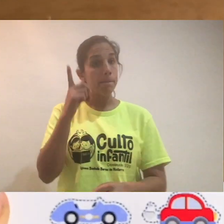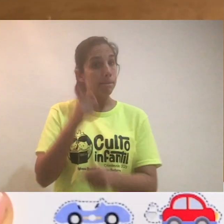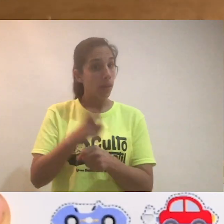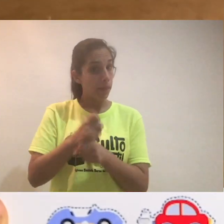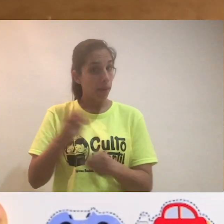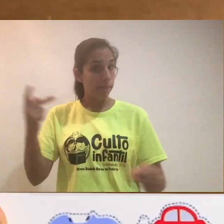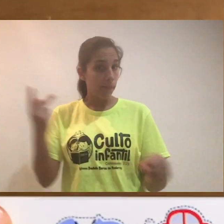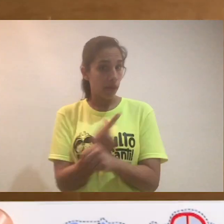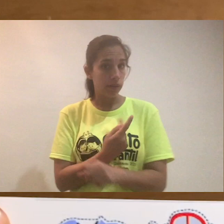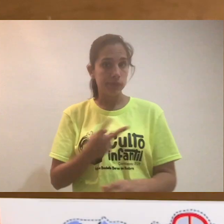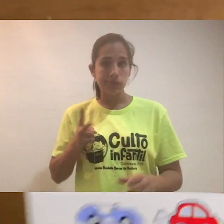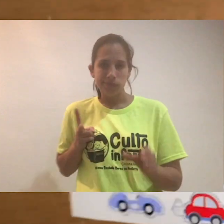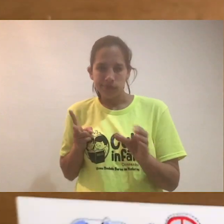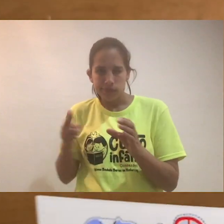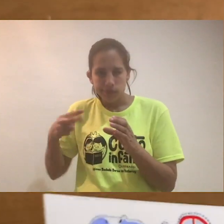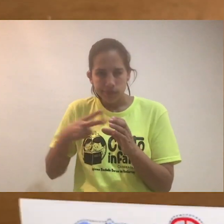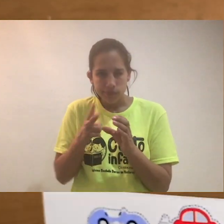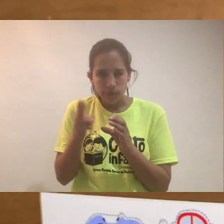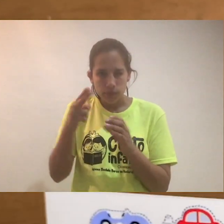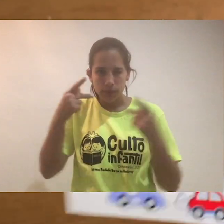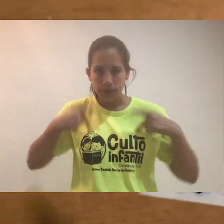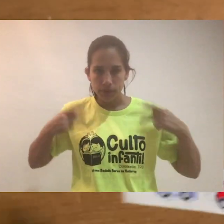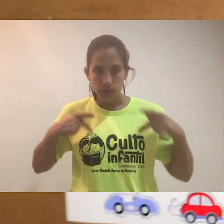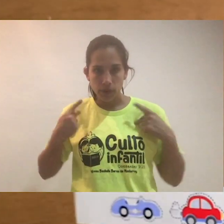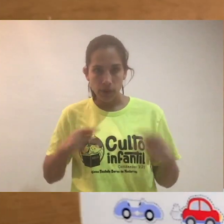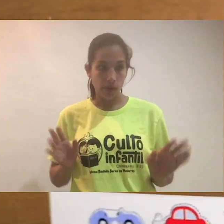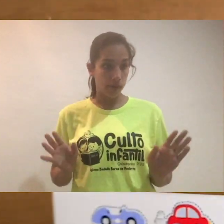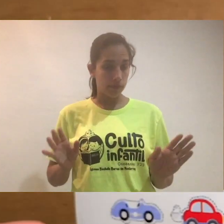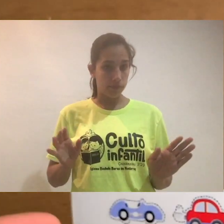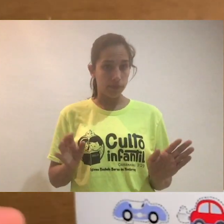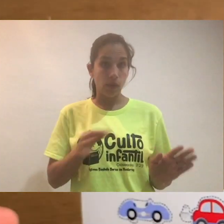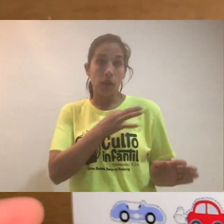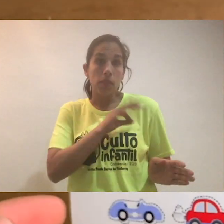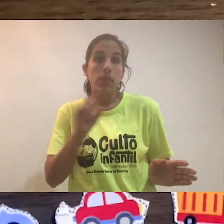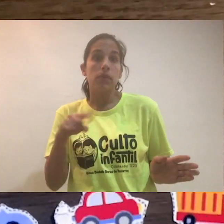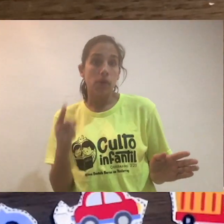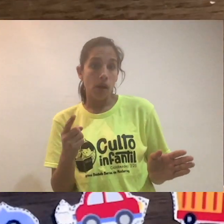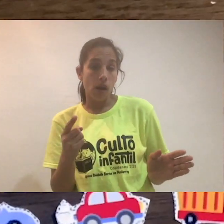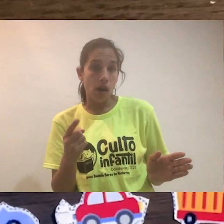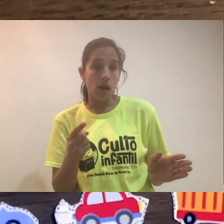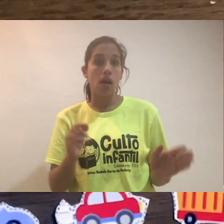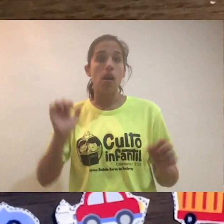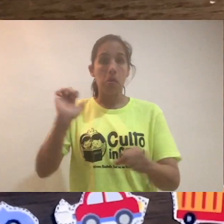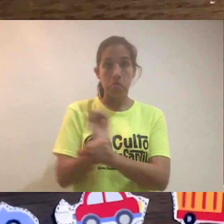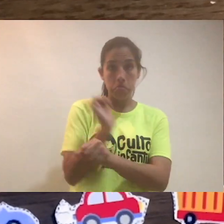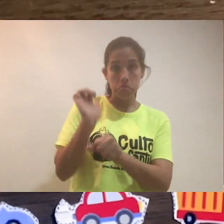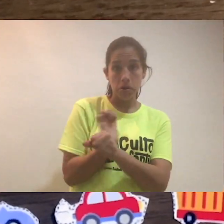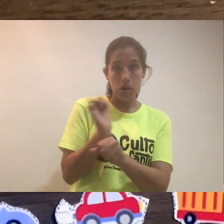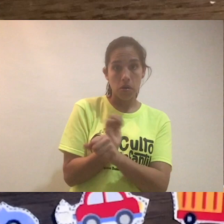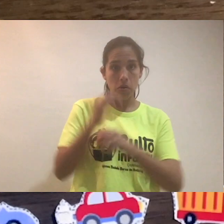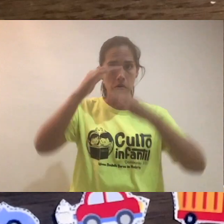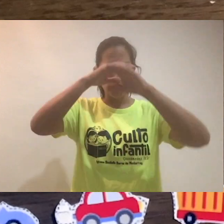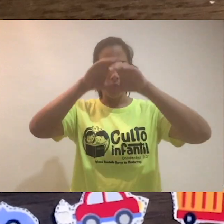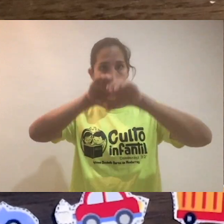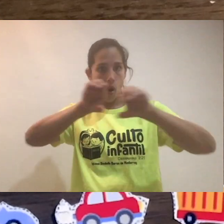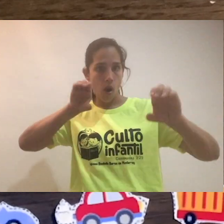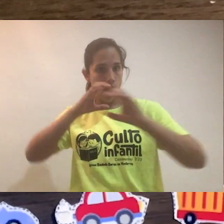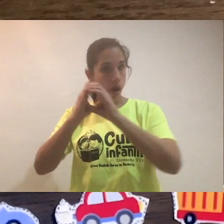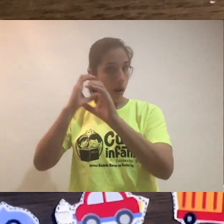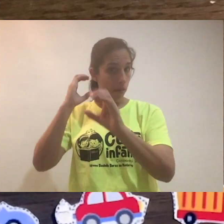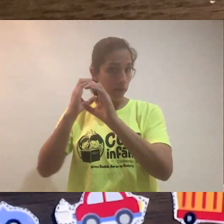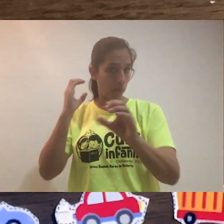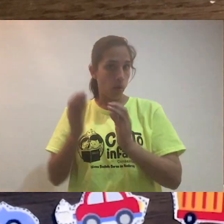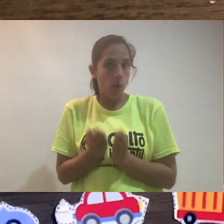paso es de cortar el personaje que correrá la carrera. Puede ser un auto, un camión,